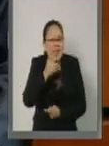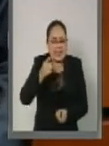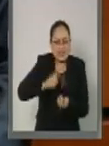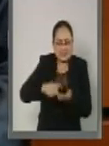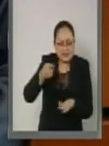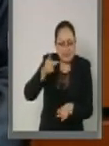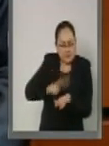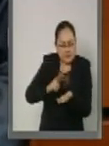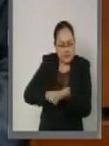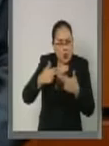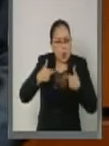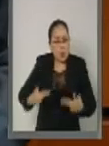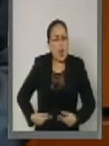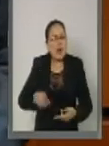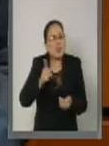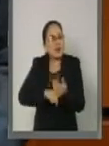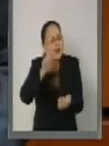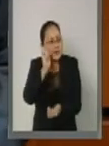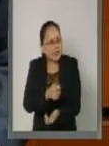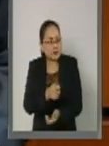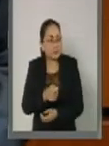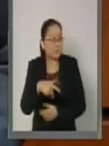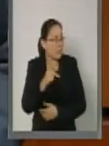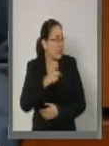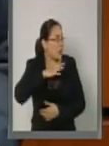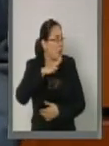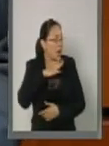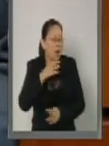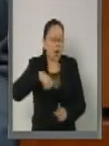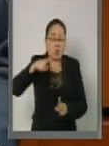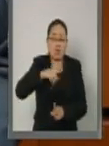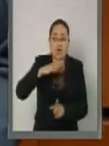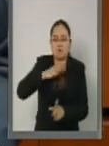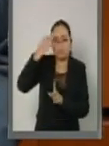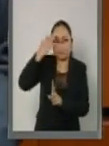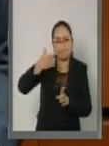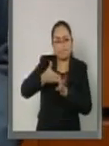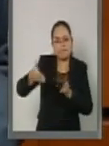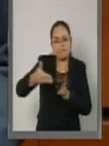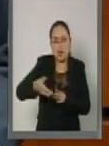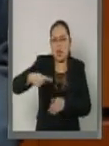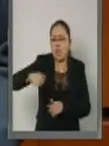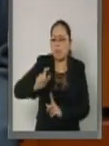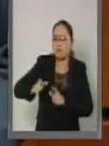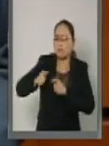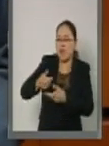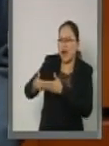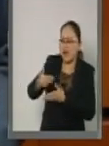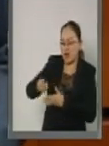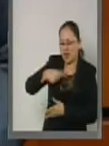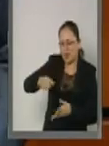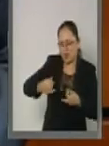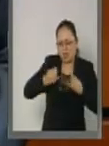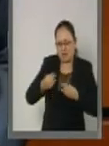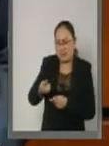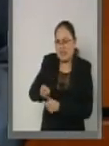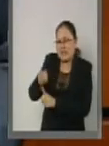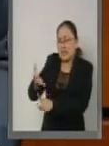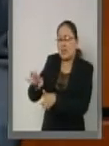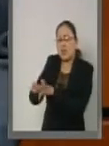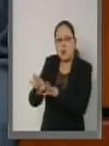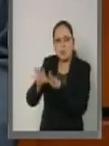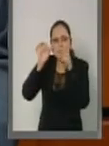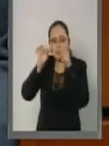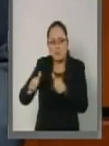humano. Sin embargo, el estigma que la época moderna le adjudica a la tercera edad se expresa en la poca